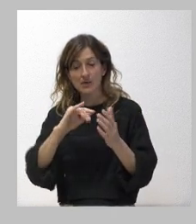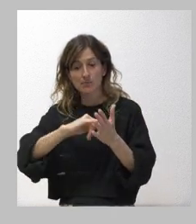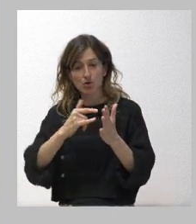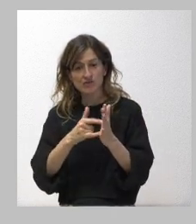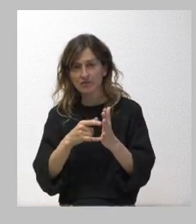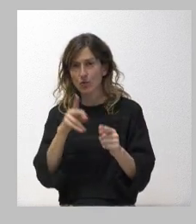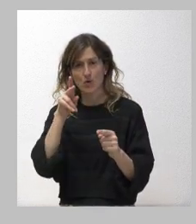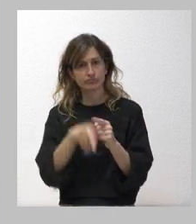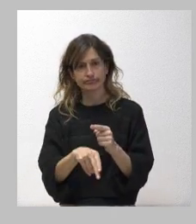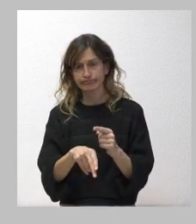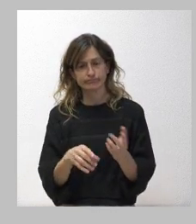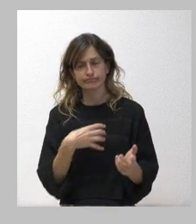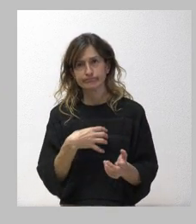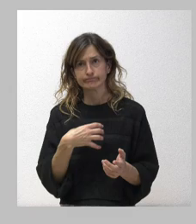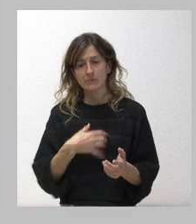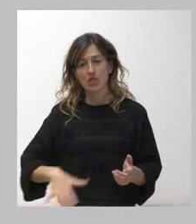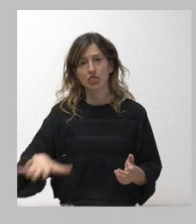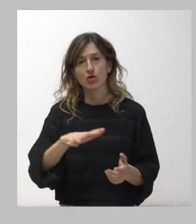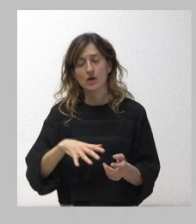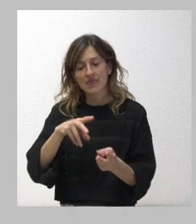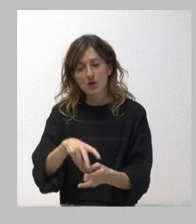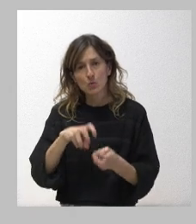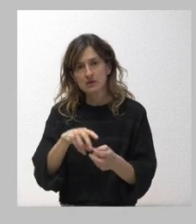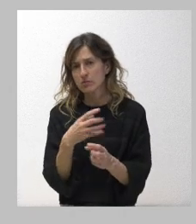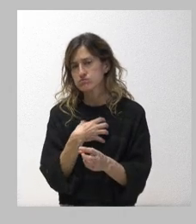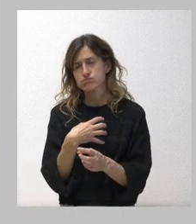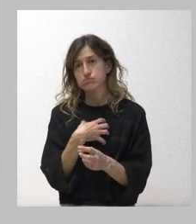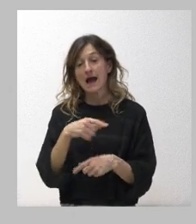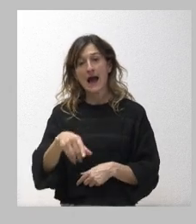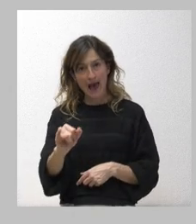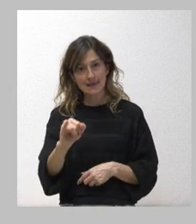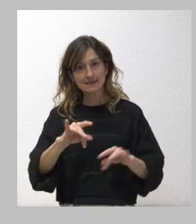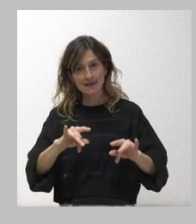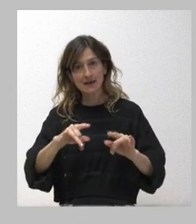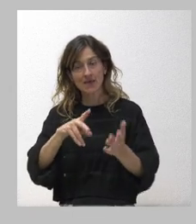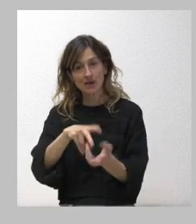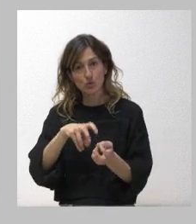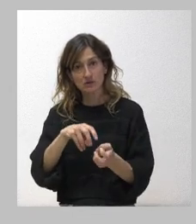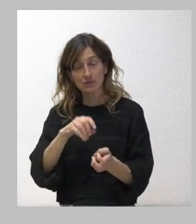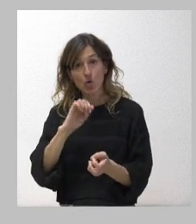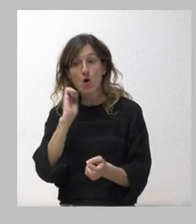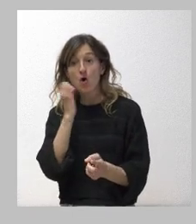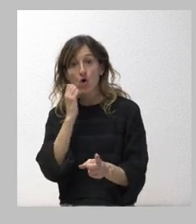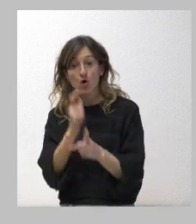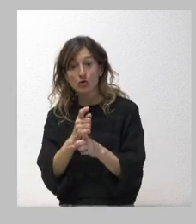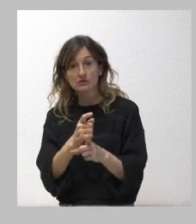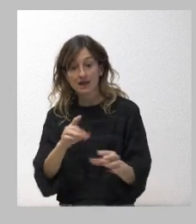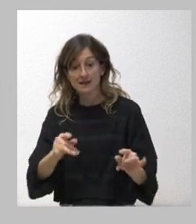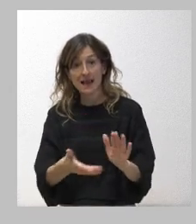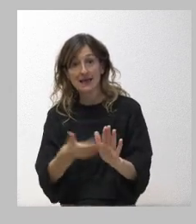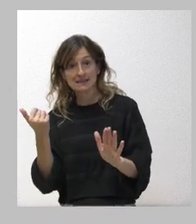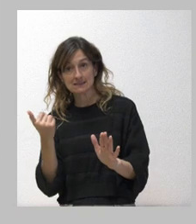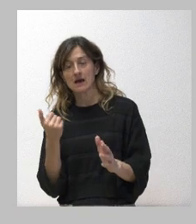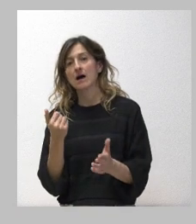energéticos en terrenos de cultivo. Aquí hay terrenos de cultivo y en las alegaciones contra las expropiaciones se han presentado,